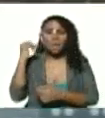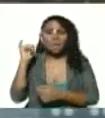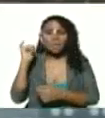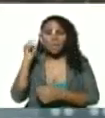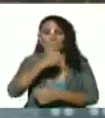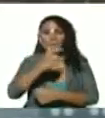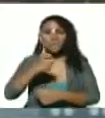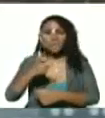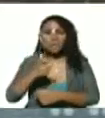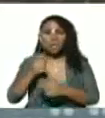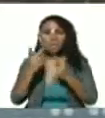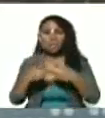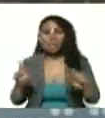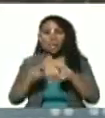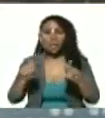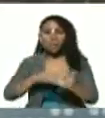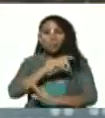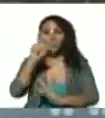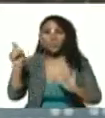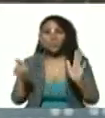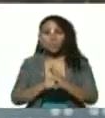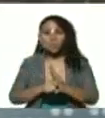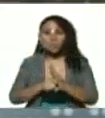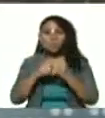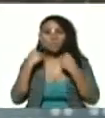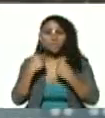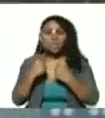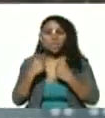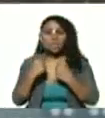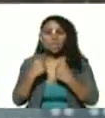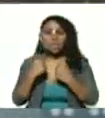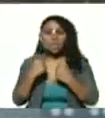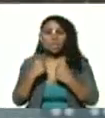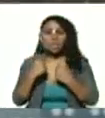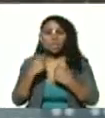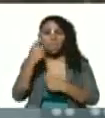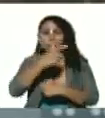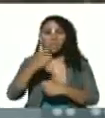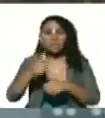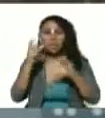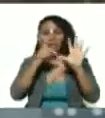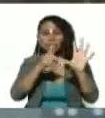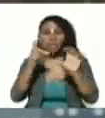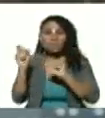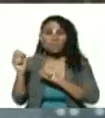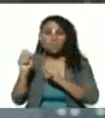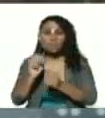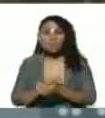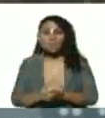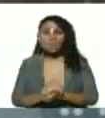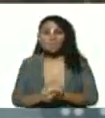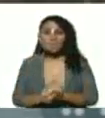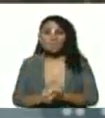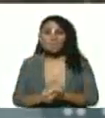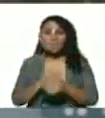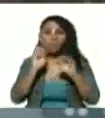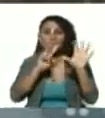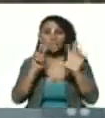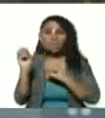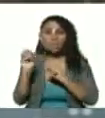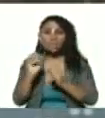valiente una generación mártir la generación de los 60 y de los 70